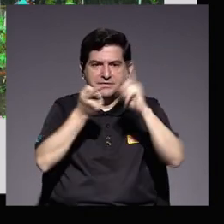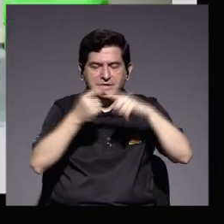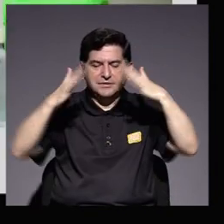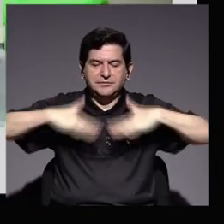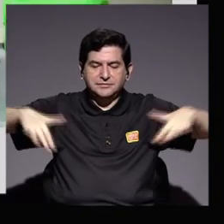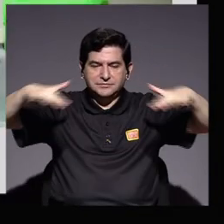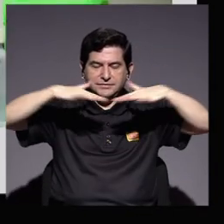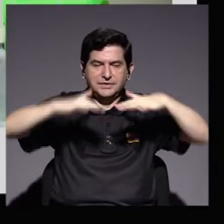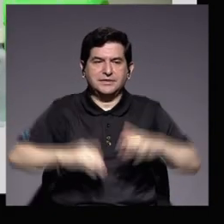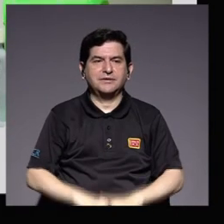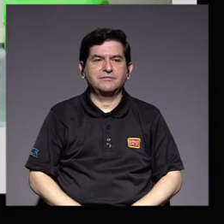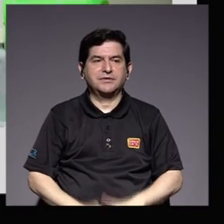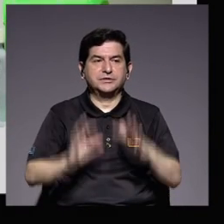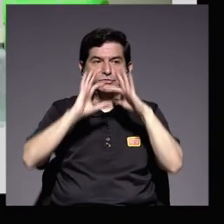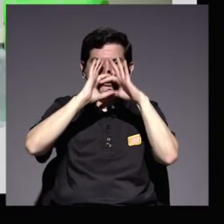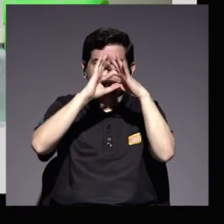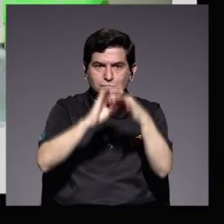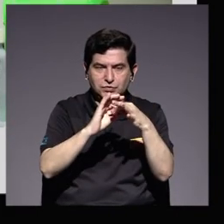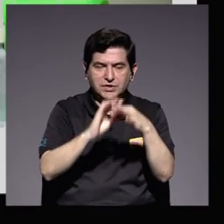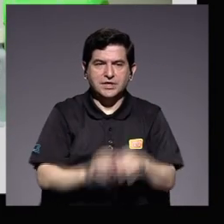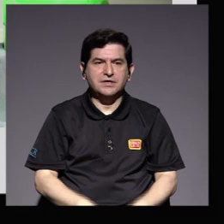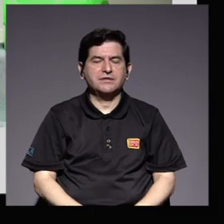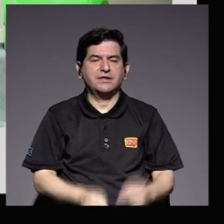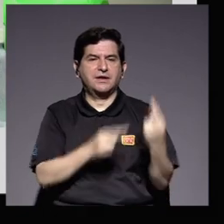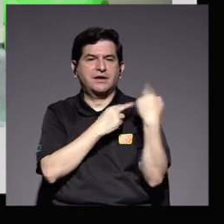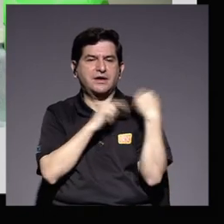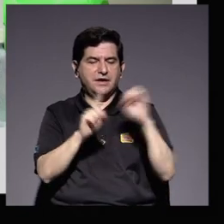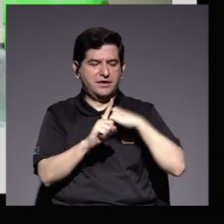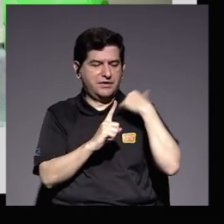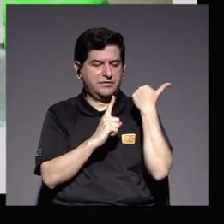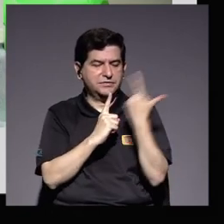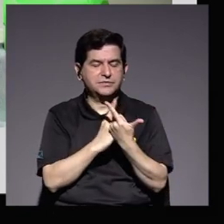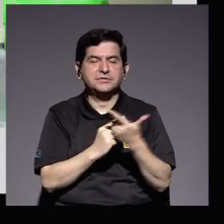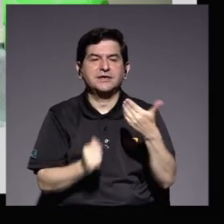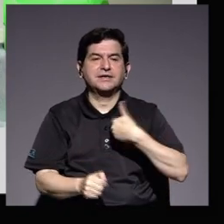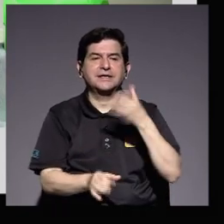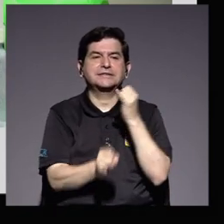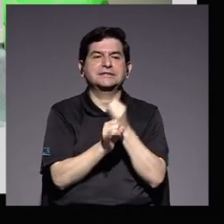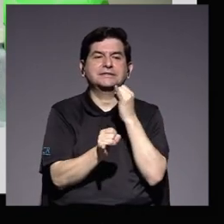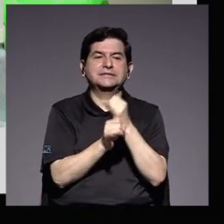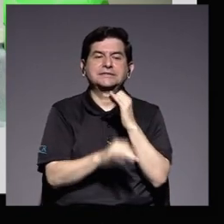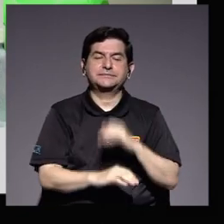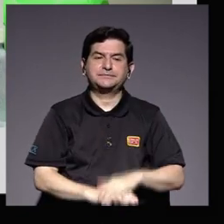ambiente y en concordancia con la responsabilidad social de nuestra institución